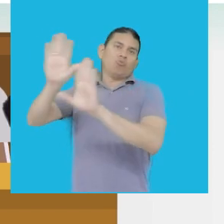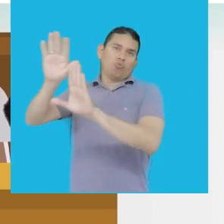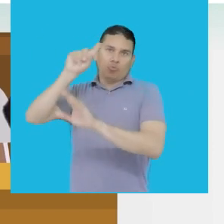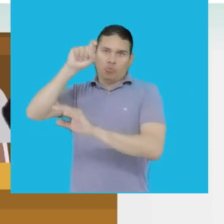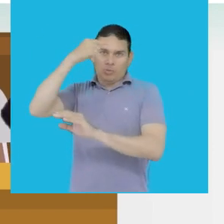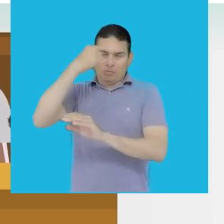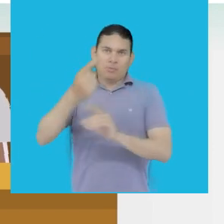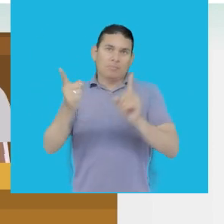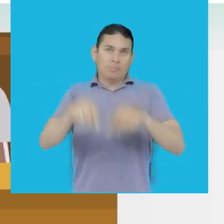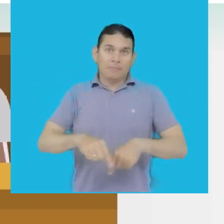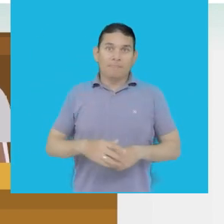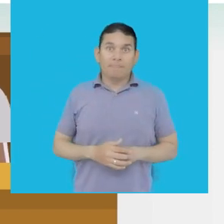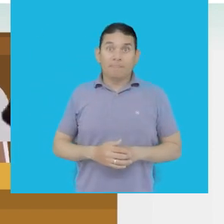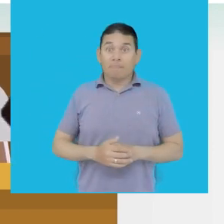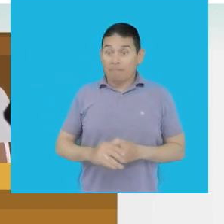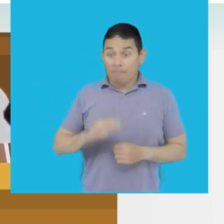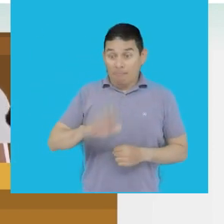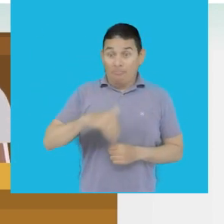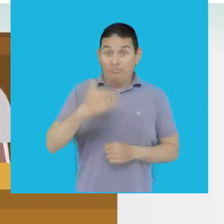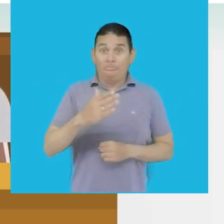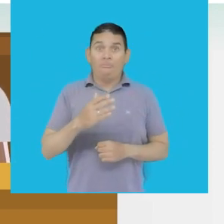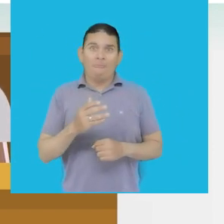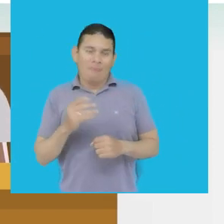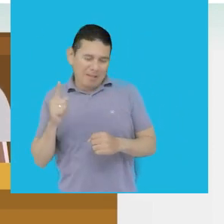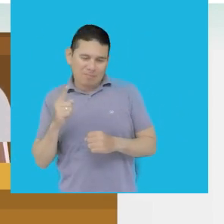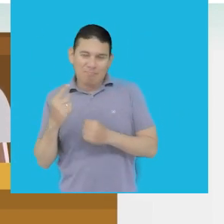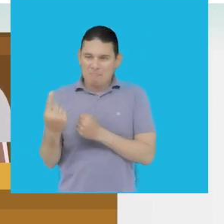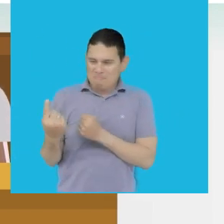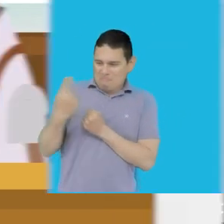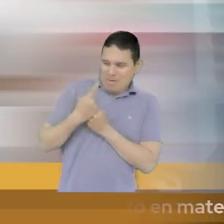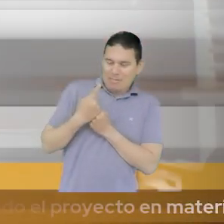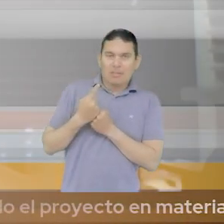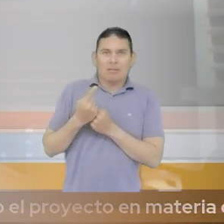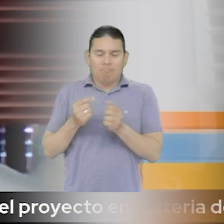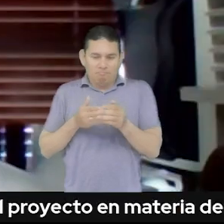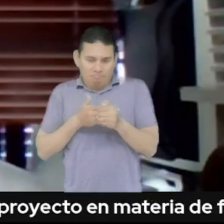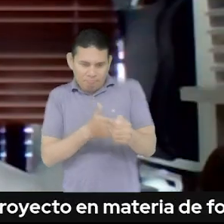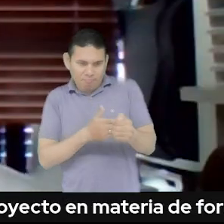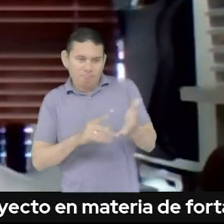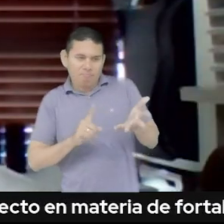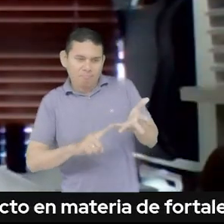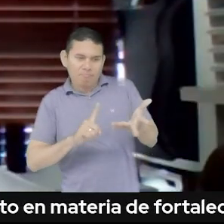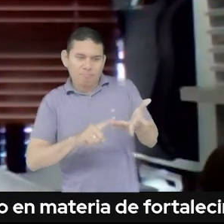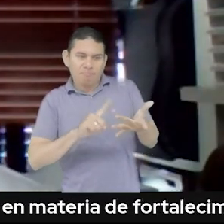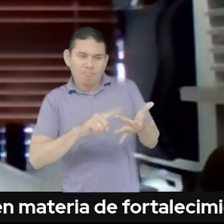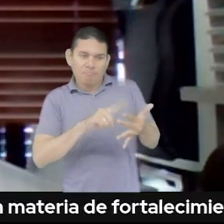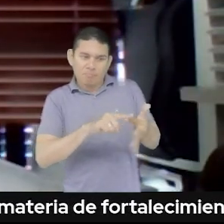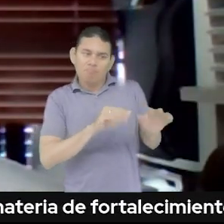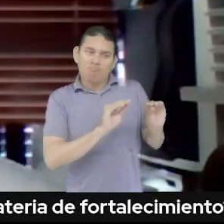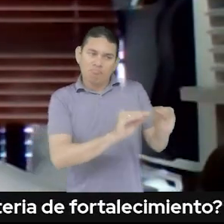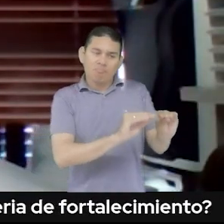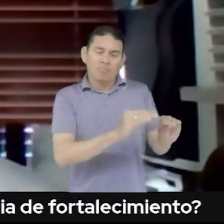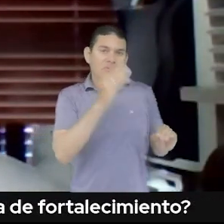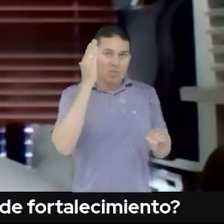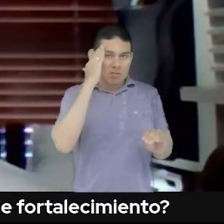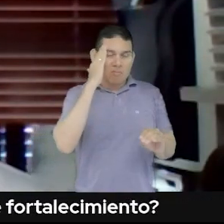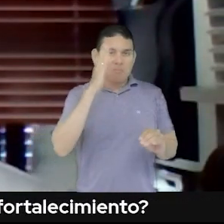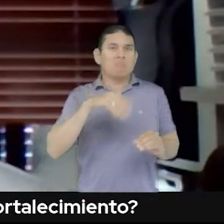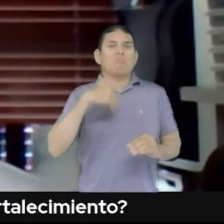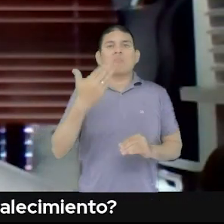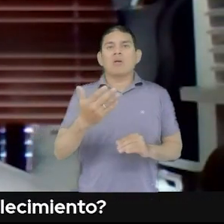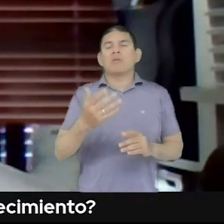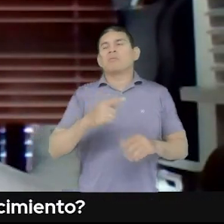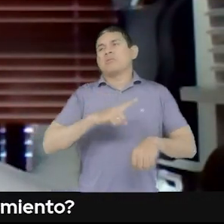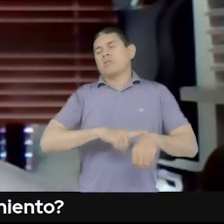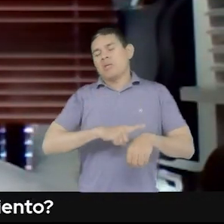política pública de discapacidad con un documento de principios orientadores y con un plan de acción teniendo en cuenta que esto es un